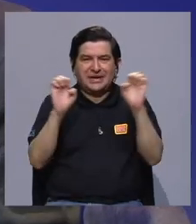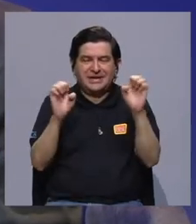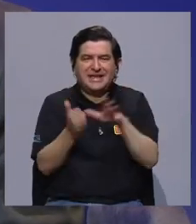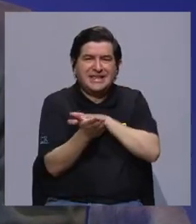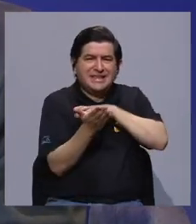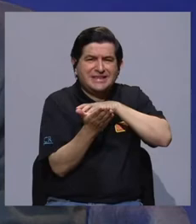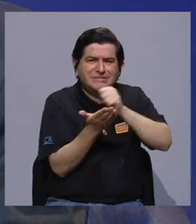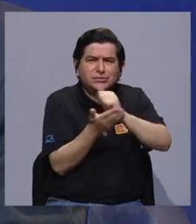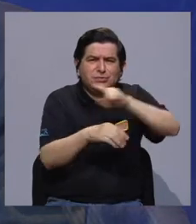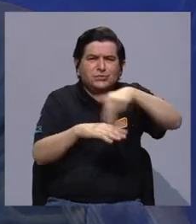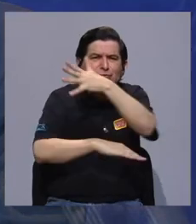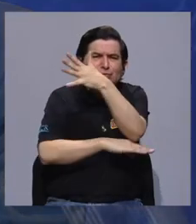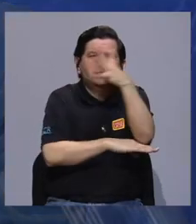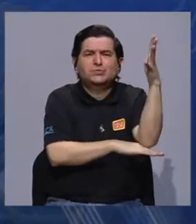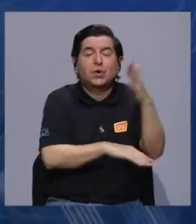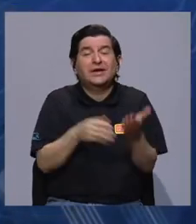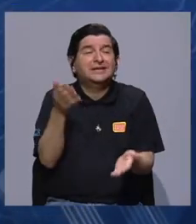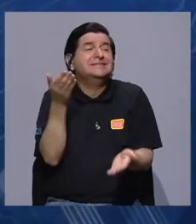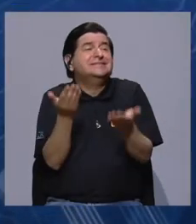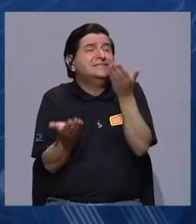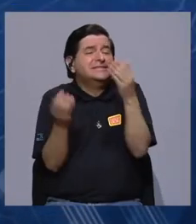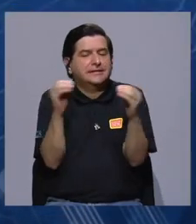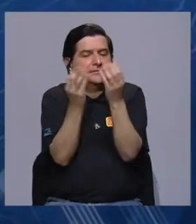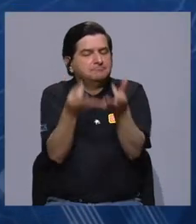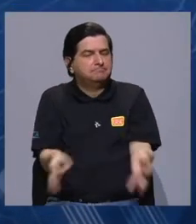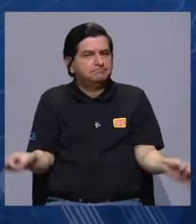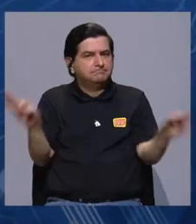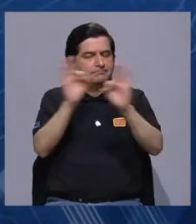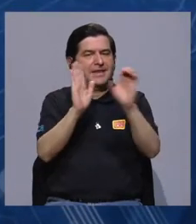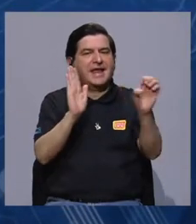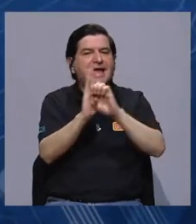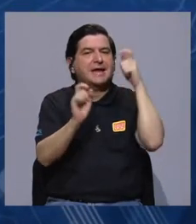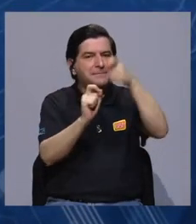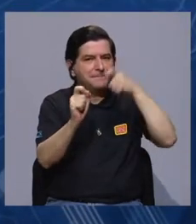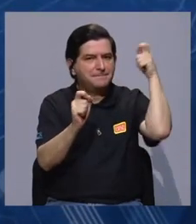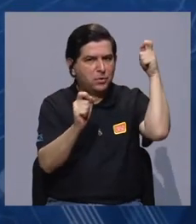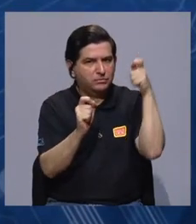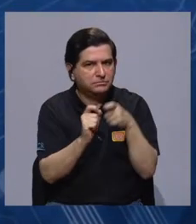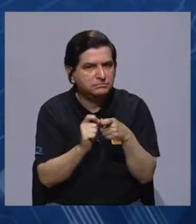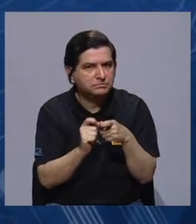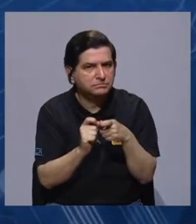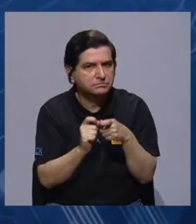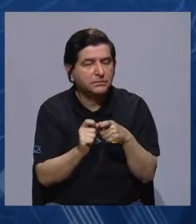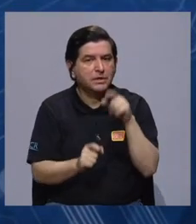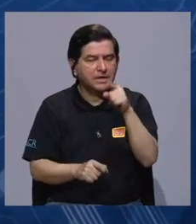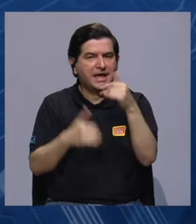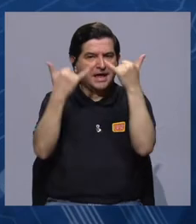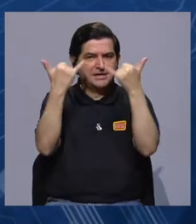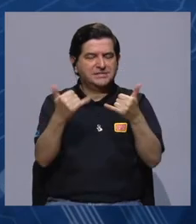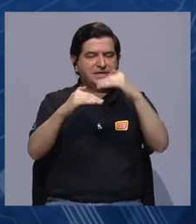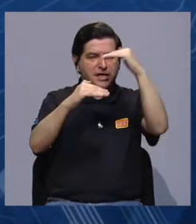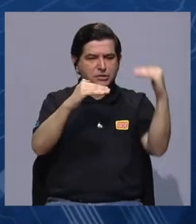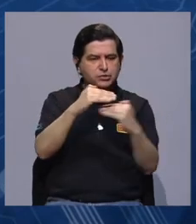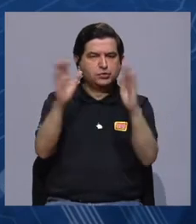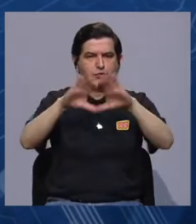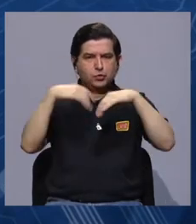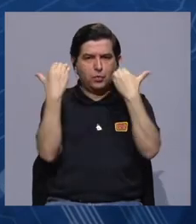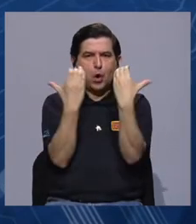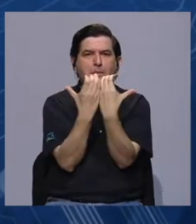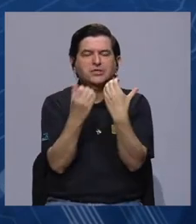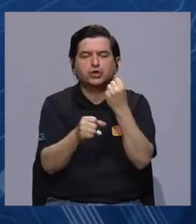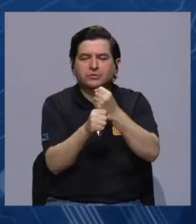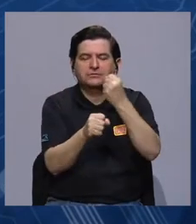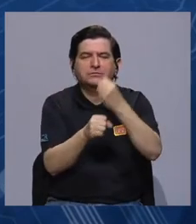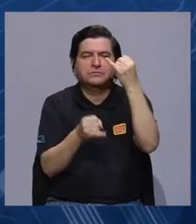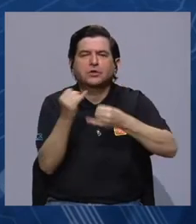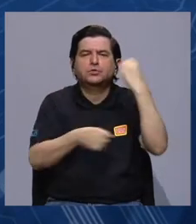emergencia y desastres. Y quizás más importante, ejemplos concretos que haya tenido esta Subcomisión en